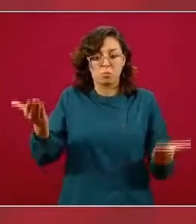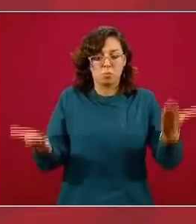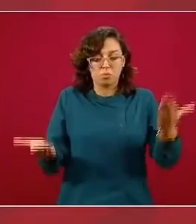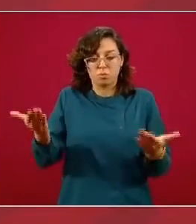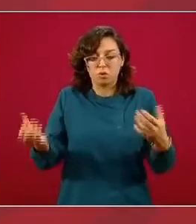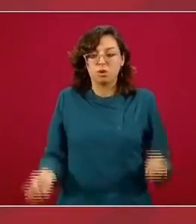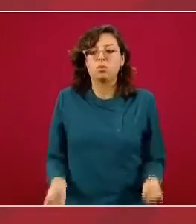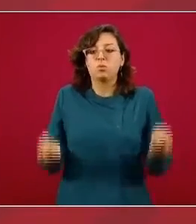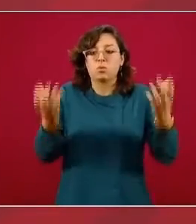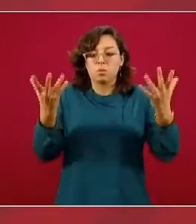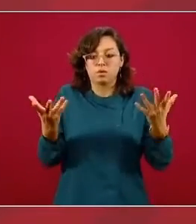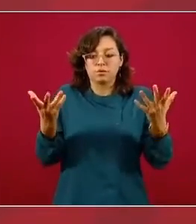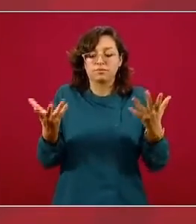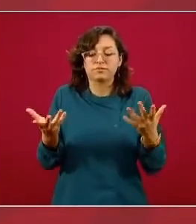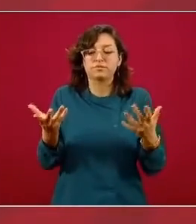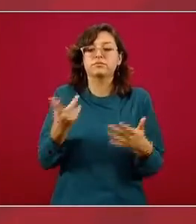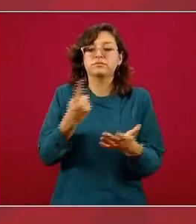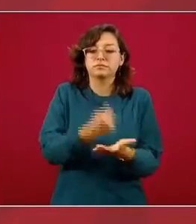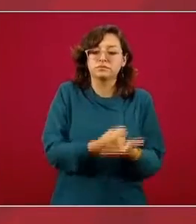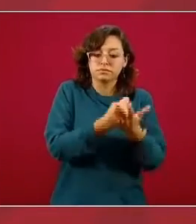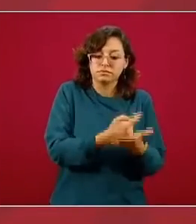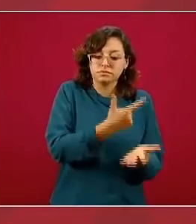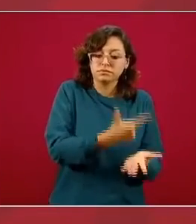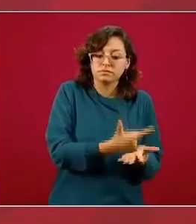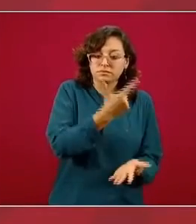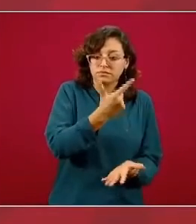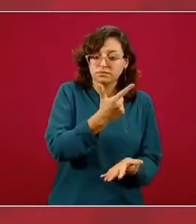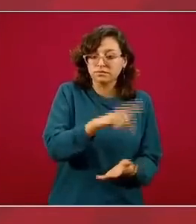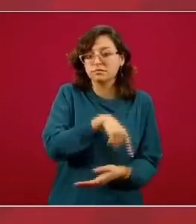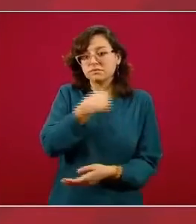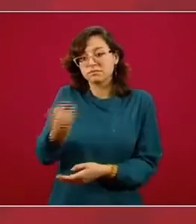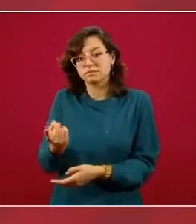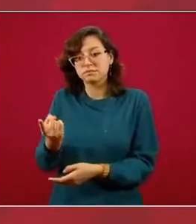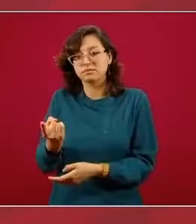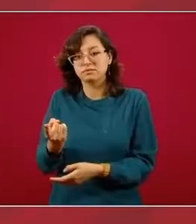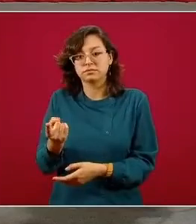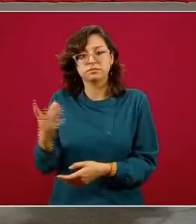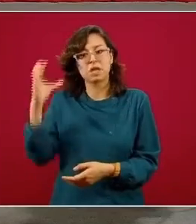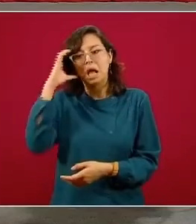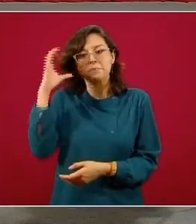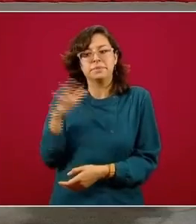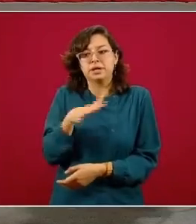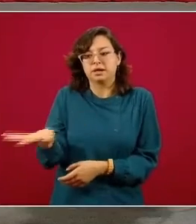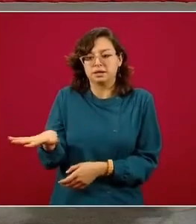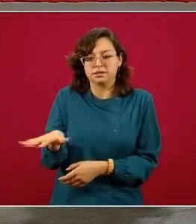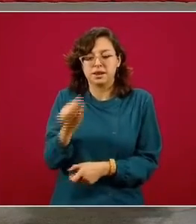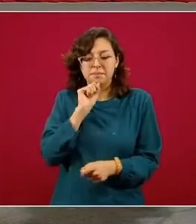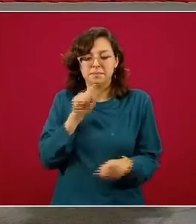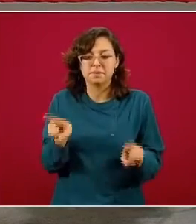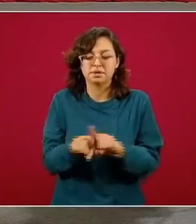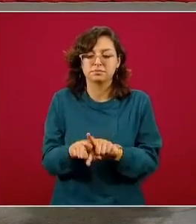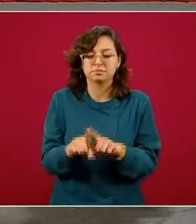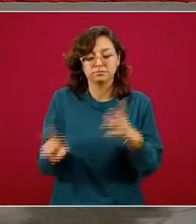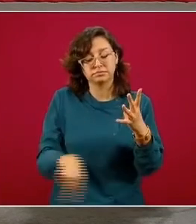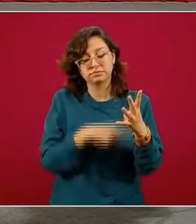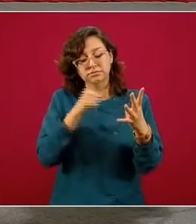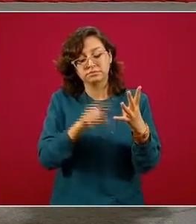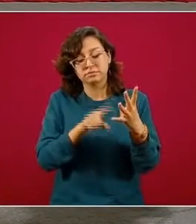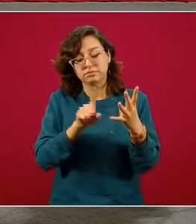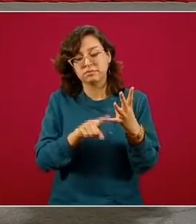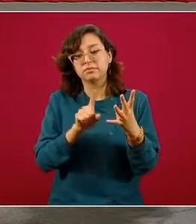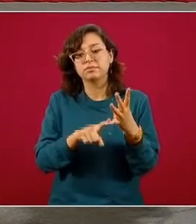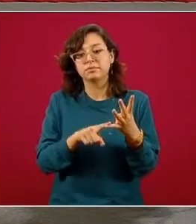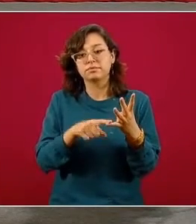hospitales tanto en terapia intensiva como en camas de hospitalización general y lo cuatro